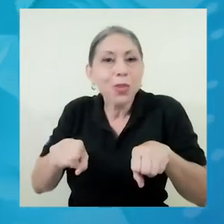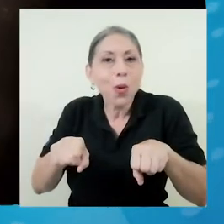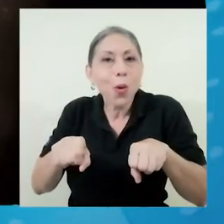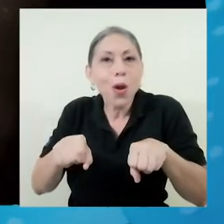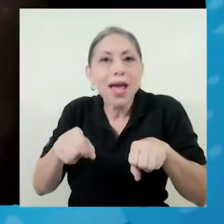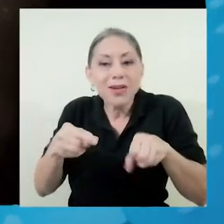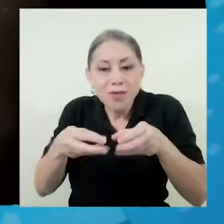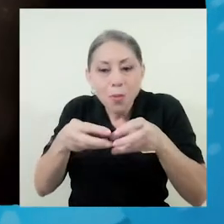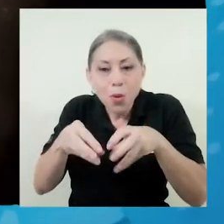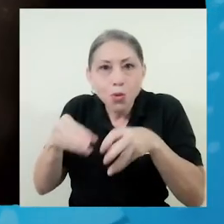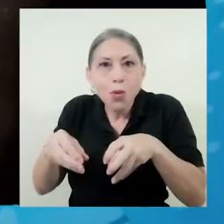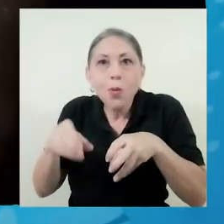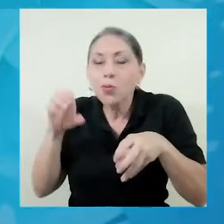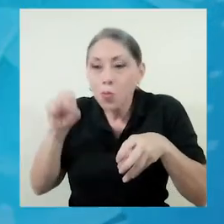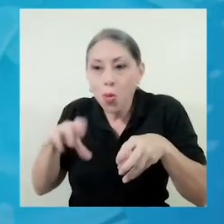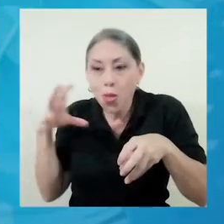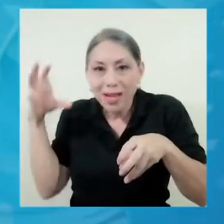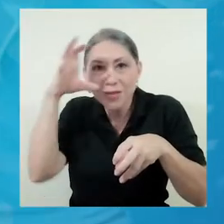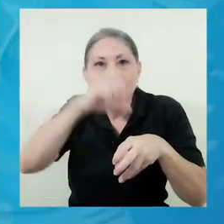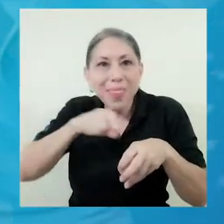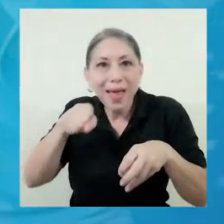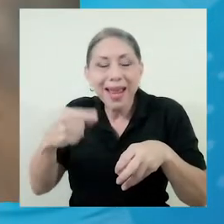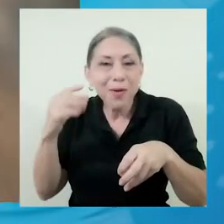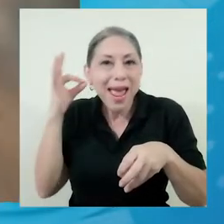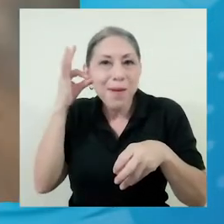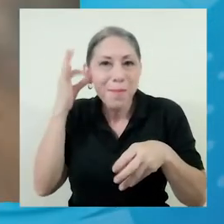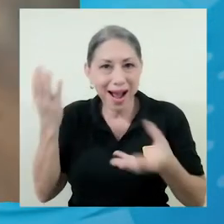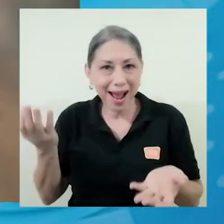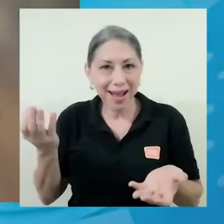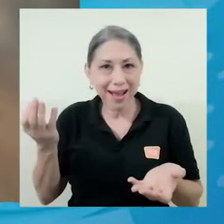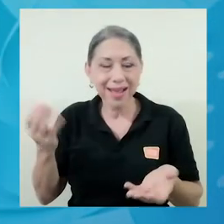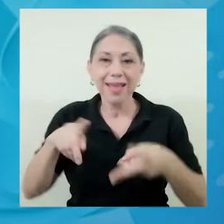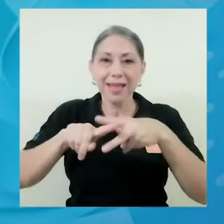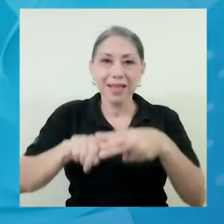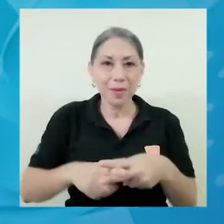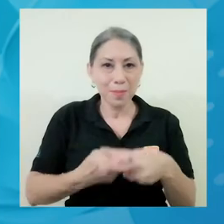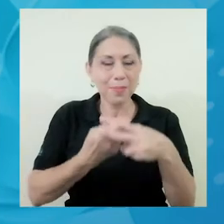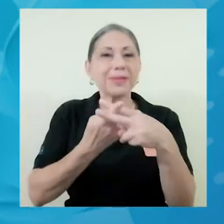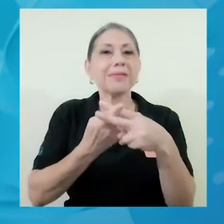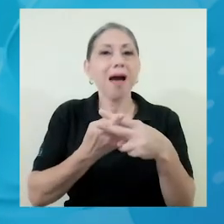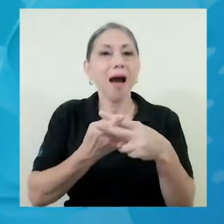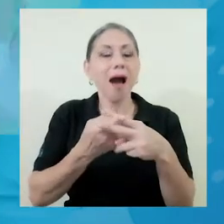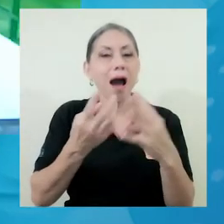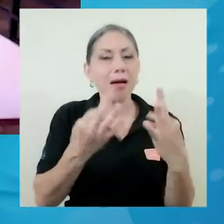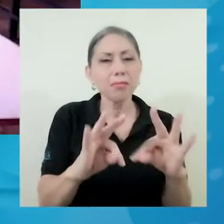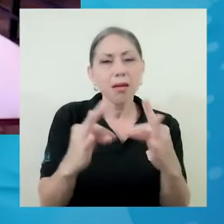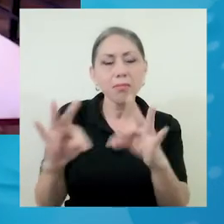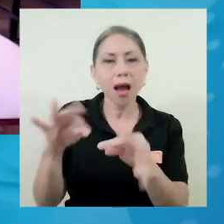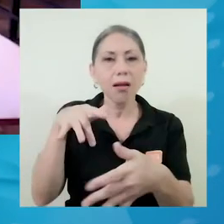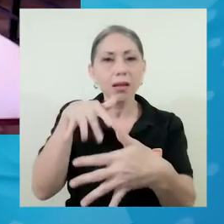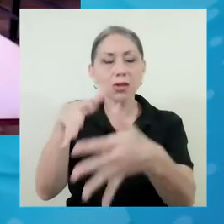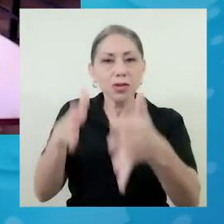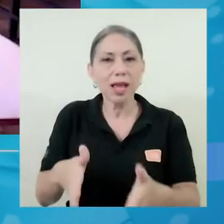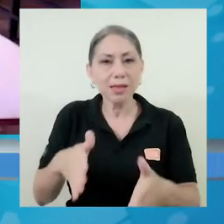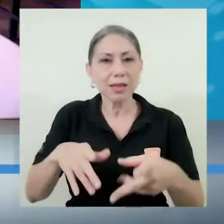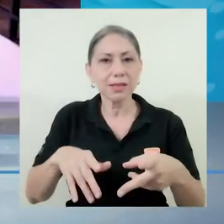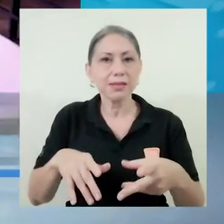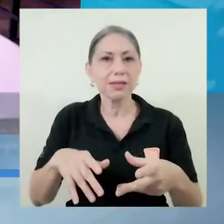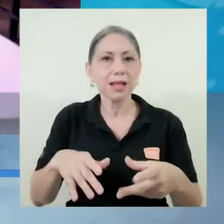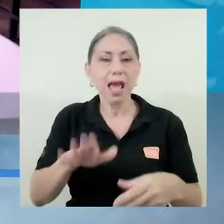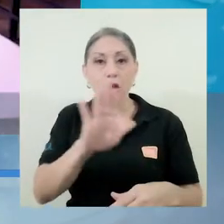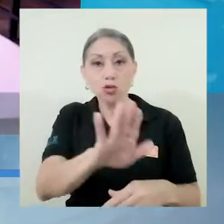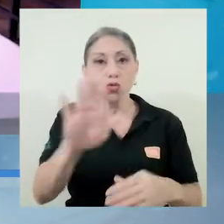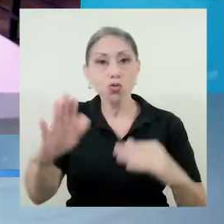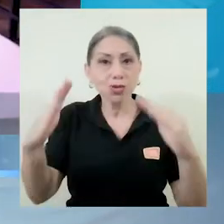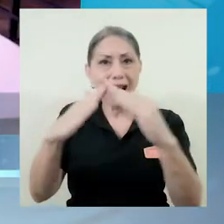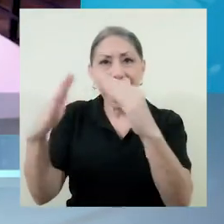huevos, pudo ver que era una hembra. Empezamos como a tratar de que los estudiantes empezaran a buscar en